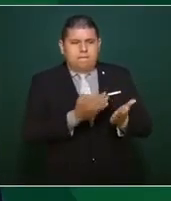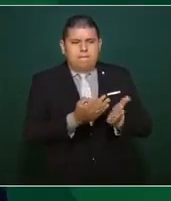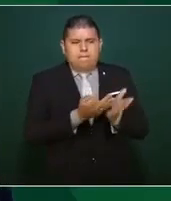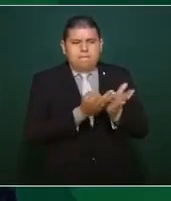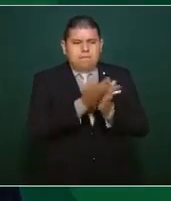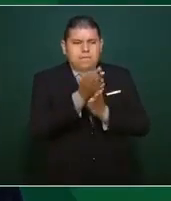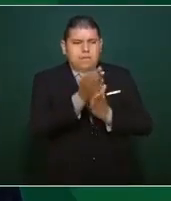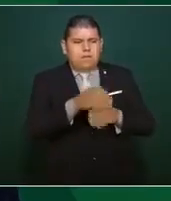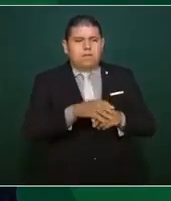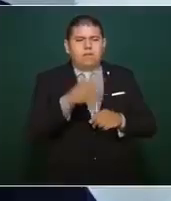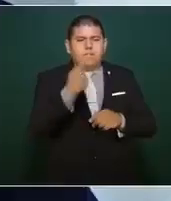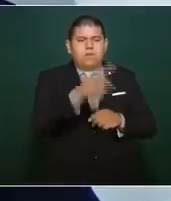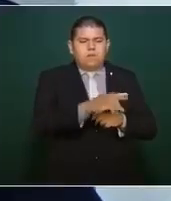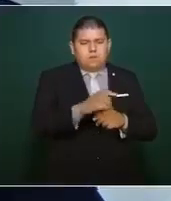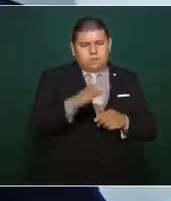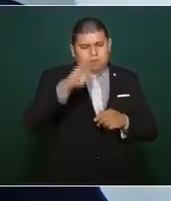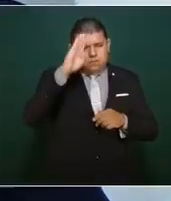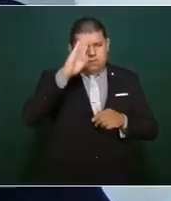conciencias,